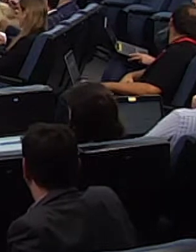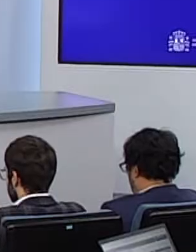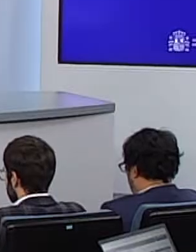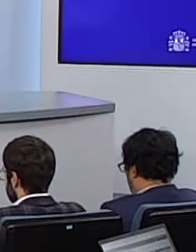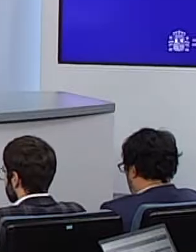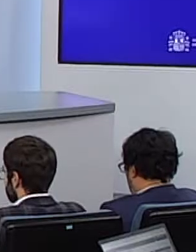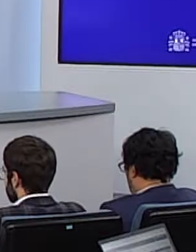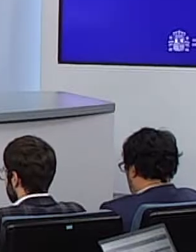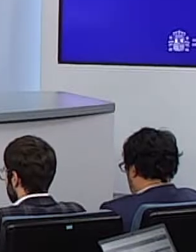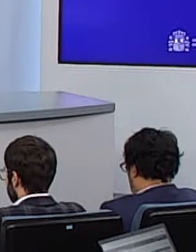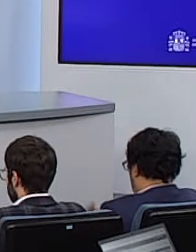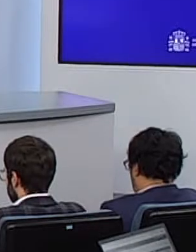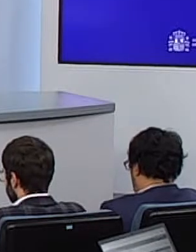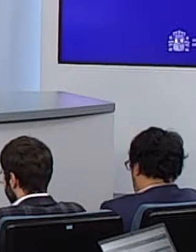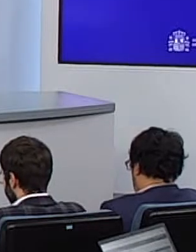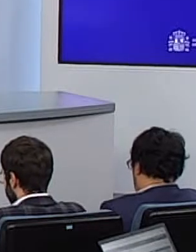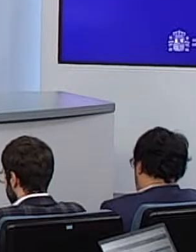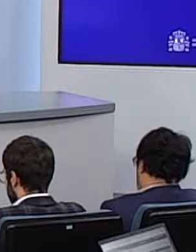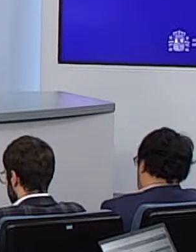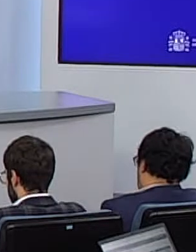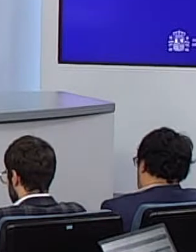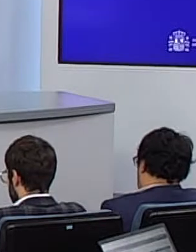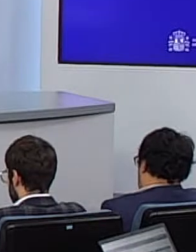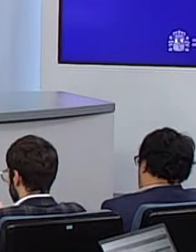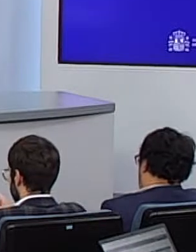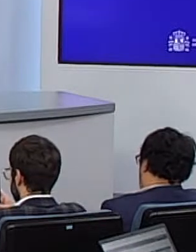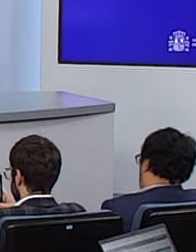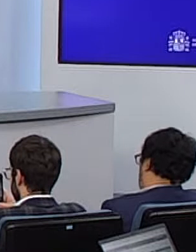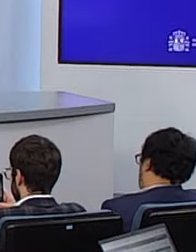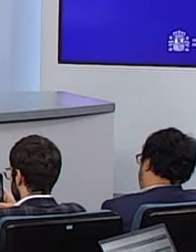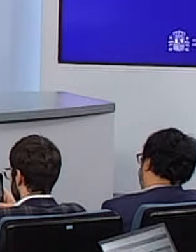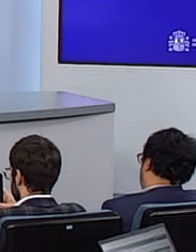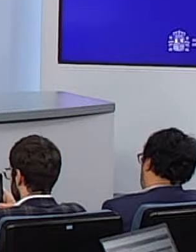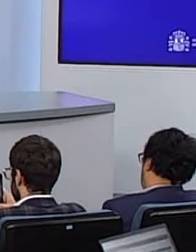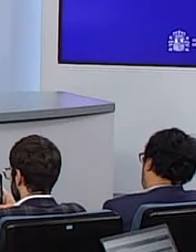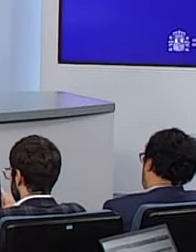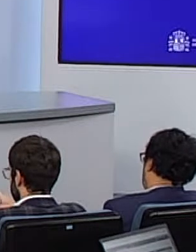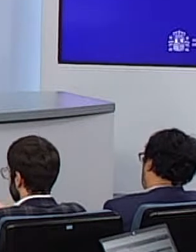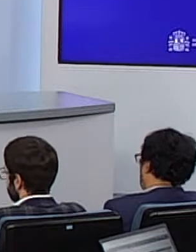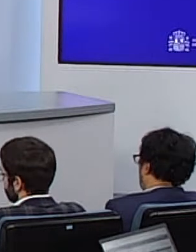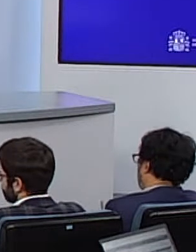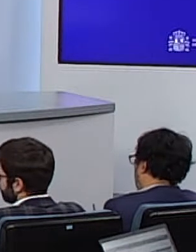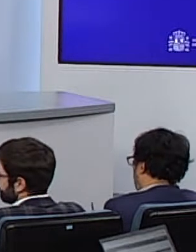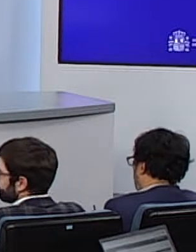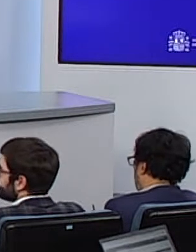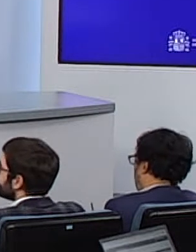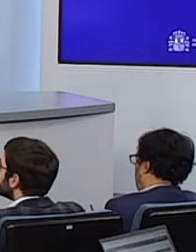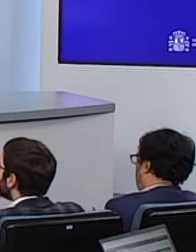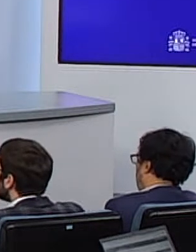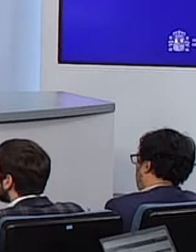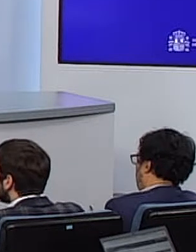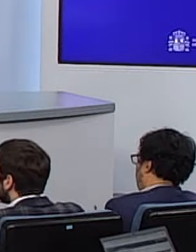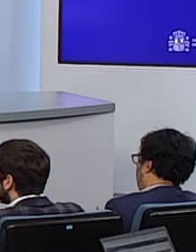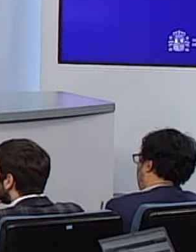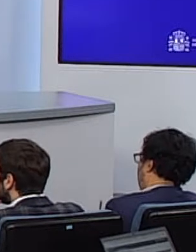seguros, cómo garantizar una mayor asequibilidad al precio de la energía y una mayor solidaridad para con los